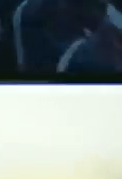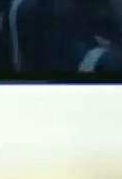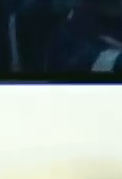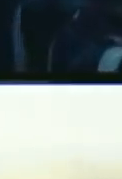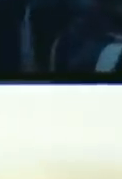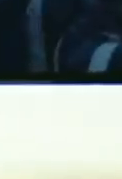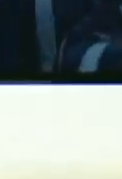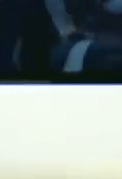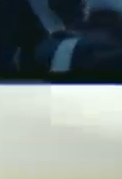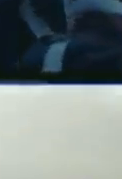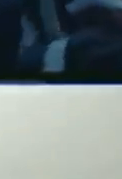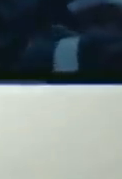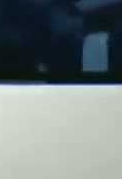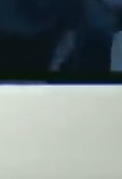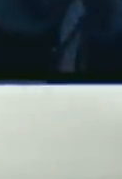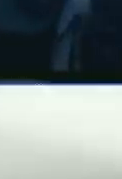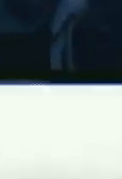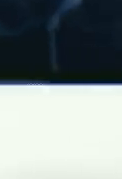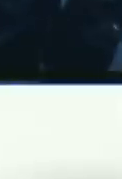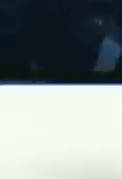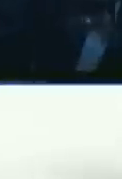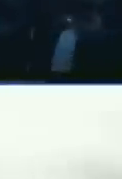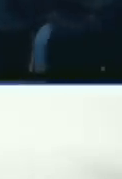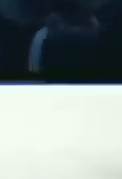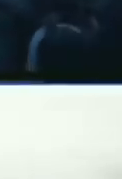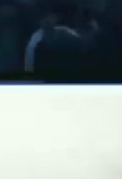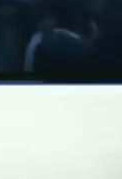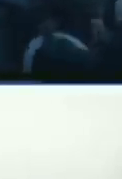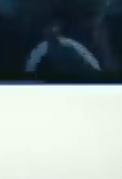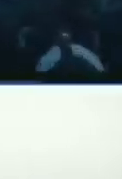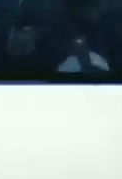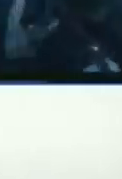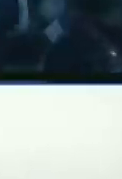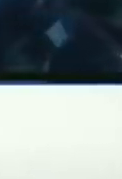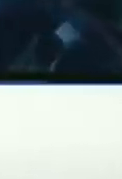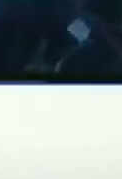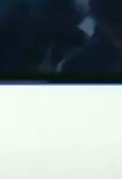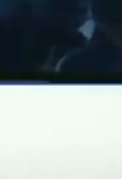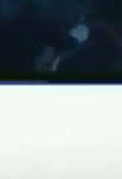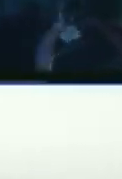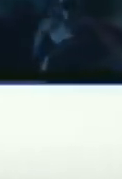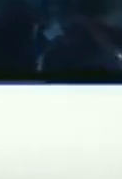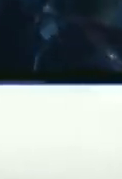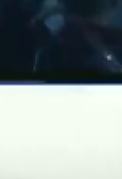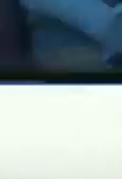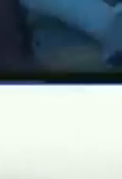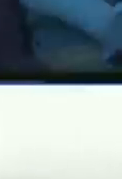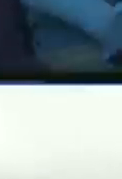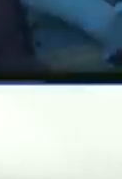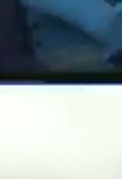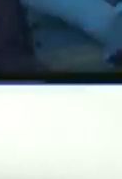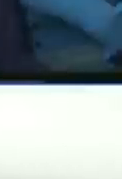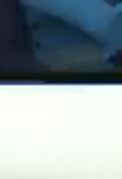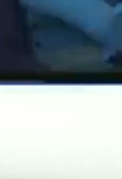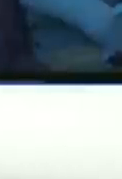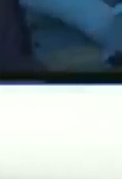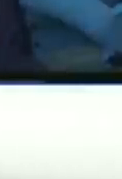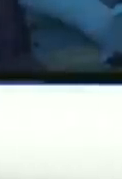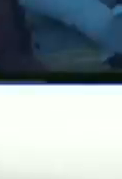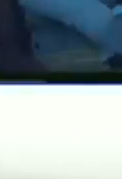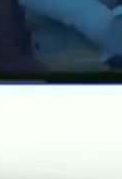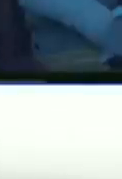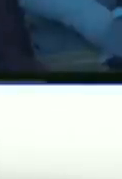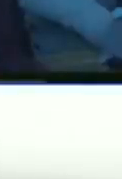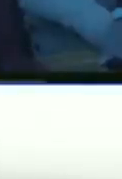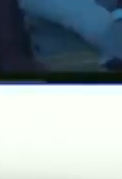escritura de lo que sería la tercera temporada de esta serie que va a recorrer y verá a Manolita Sainz en esta